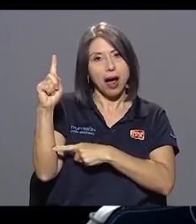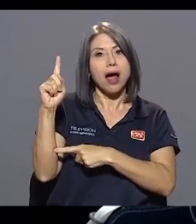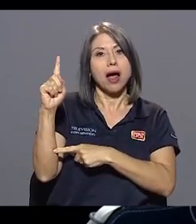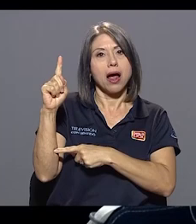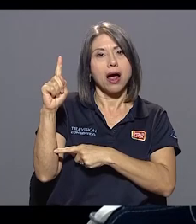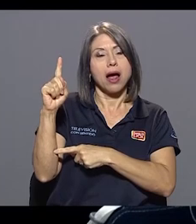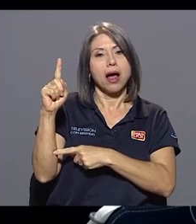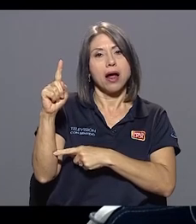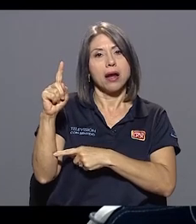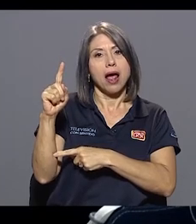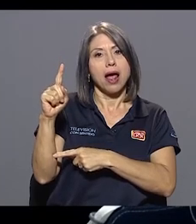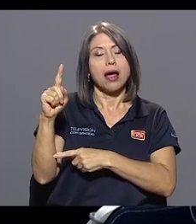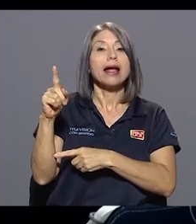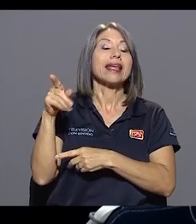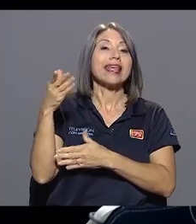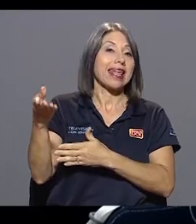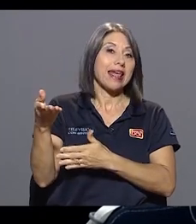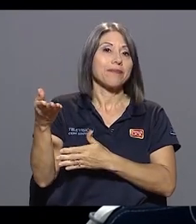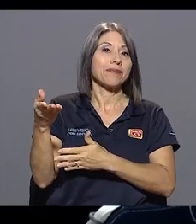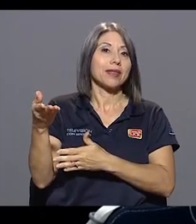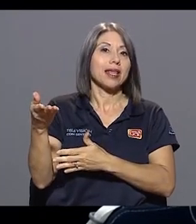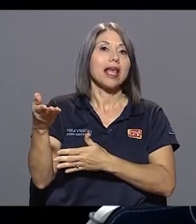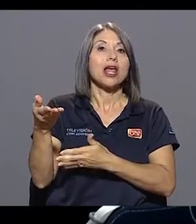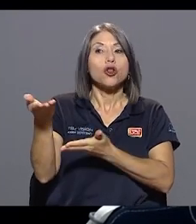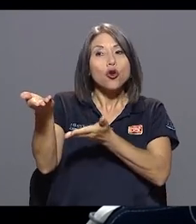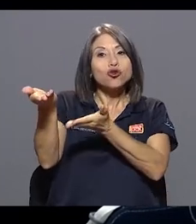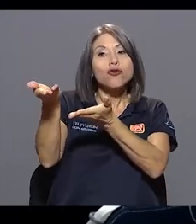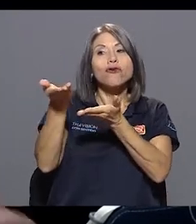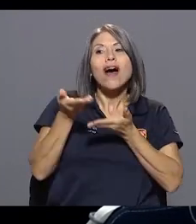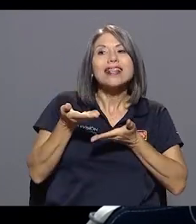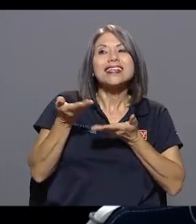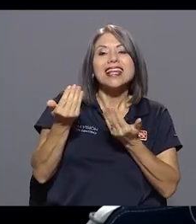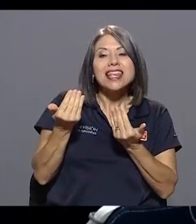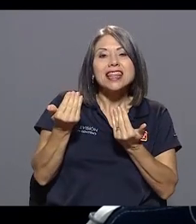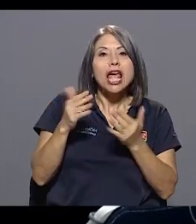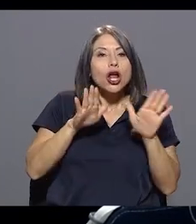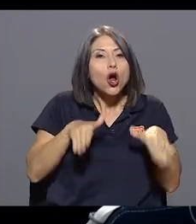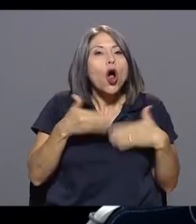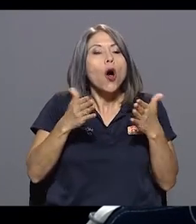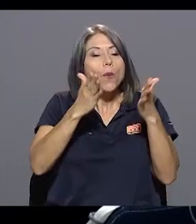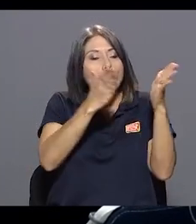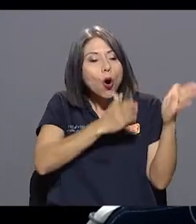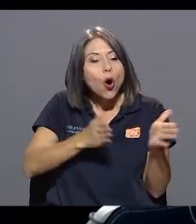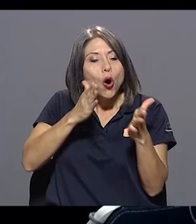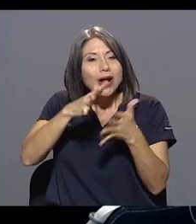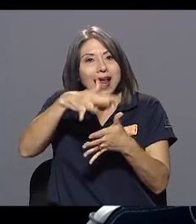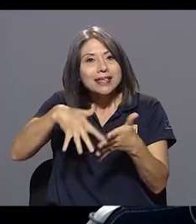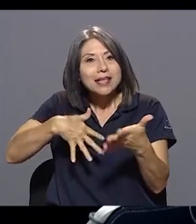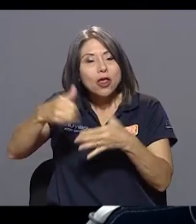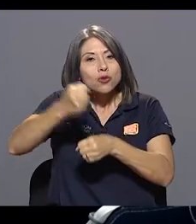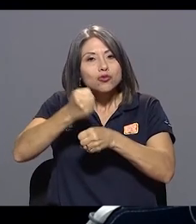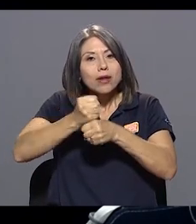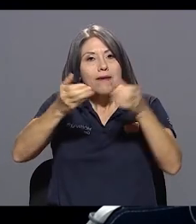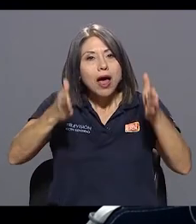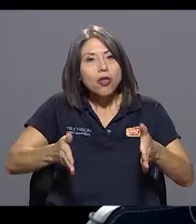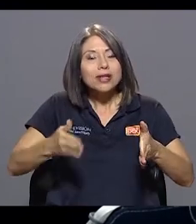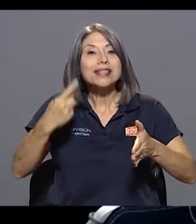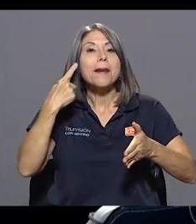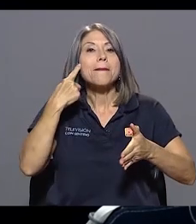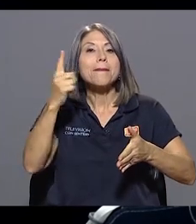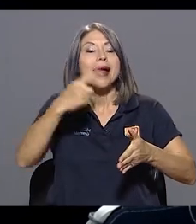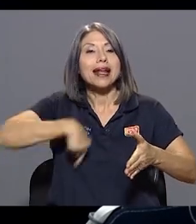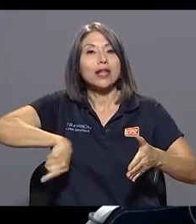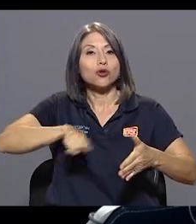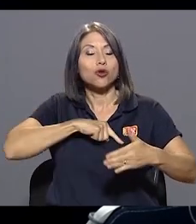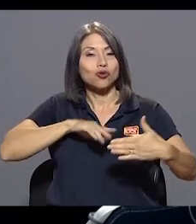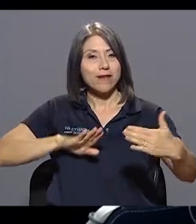facilite la organización de los trabajadores para enfrentar las luchas que tenemos que enfrentar como